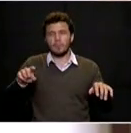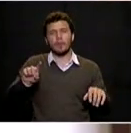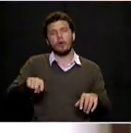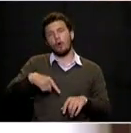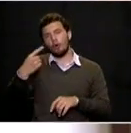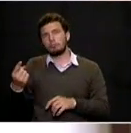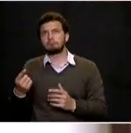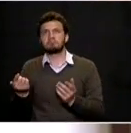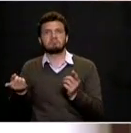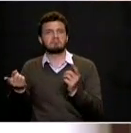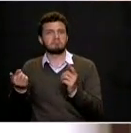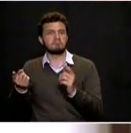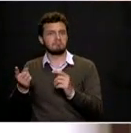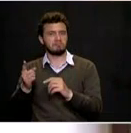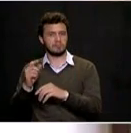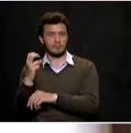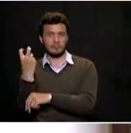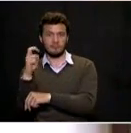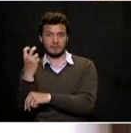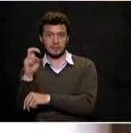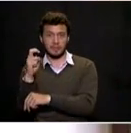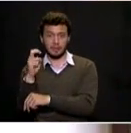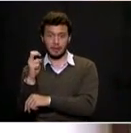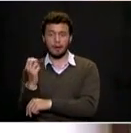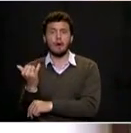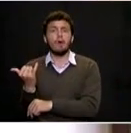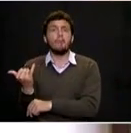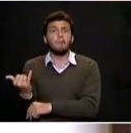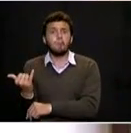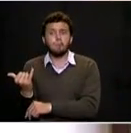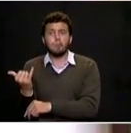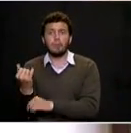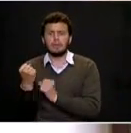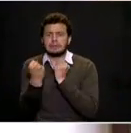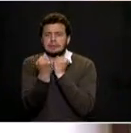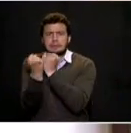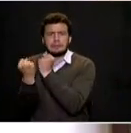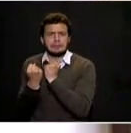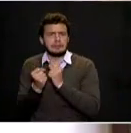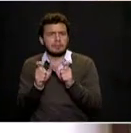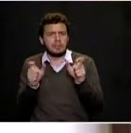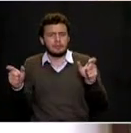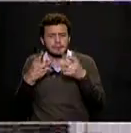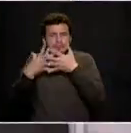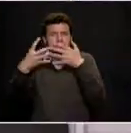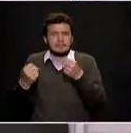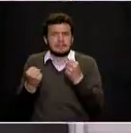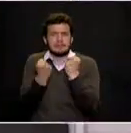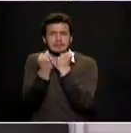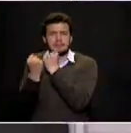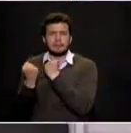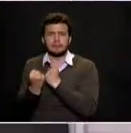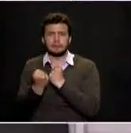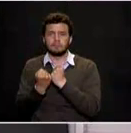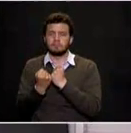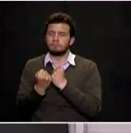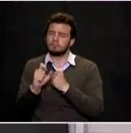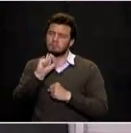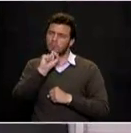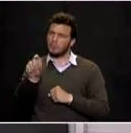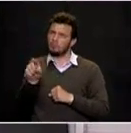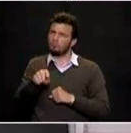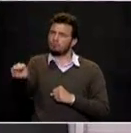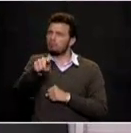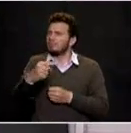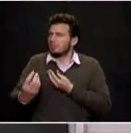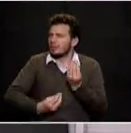como Fiscalía, donde hay colapso por la cantidad de personas detenidas que están allí. ¿Qué va a hacer usted concretamente para contribuir